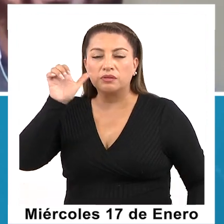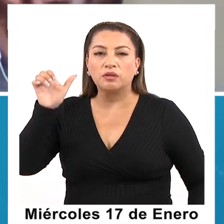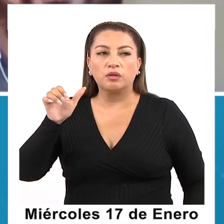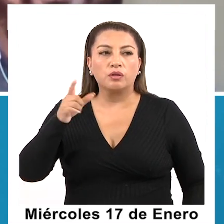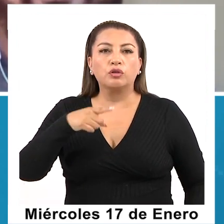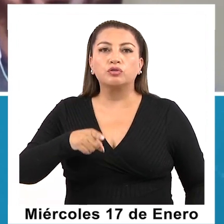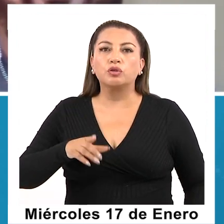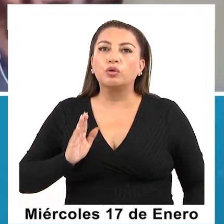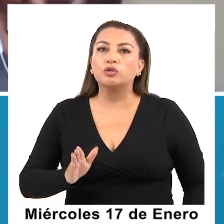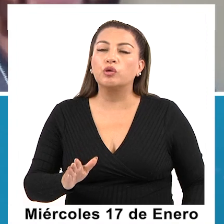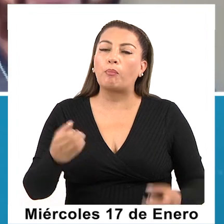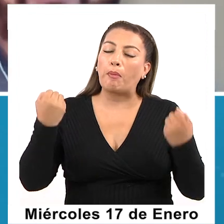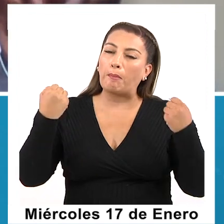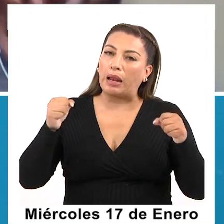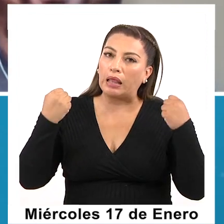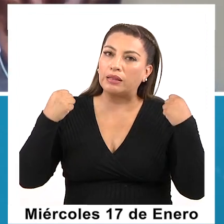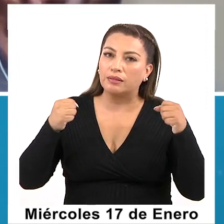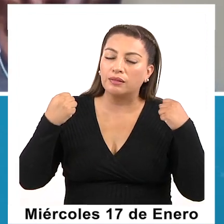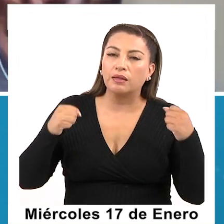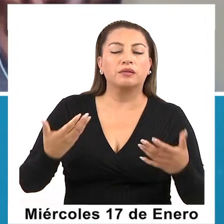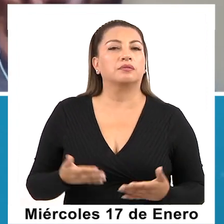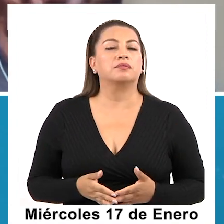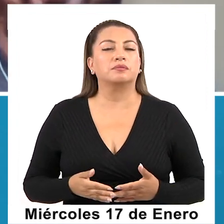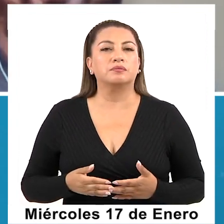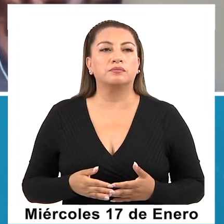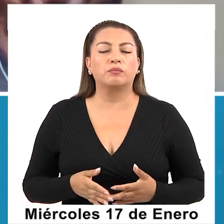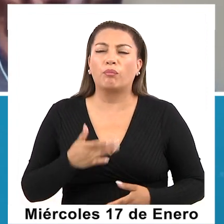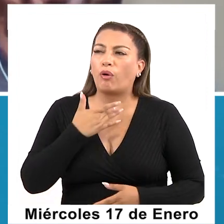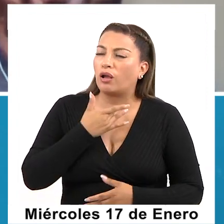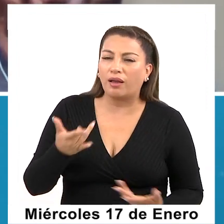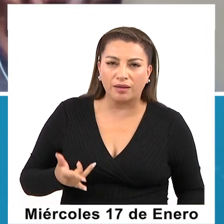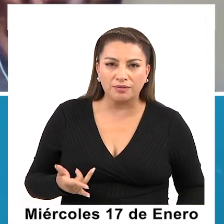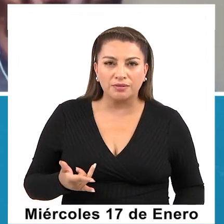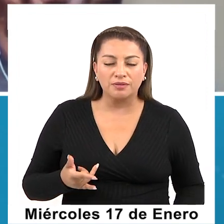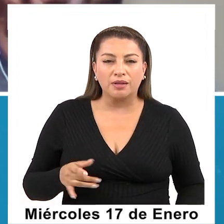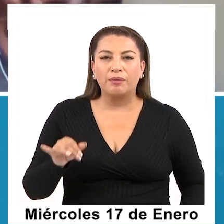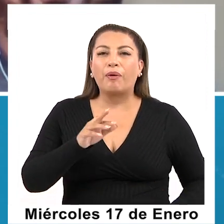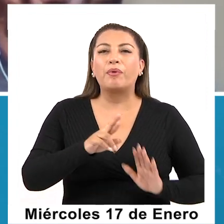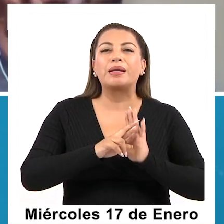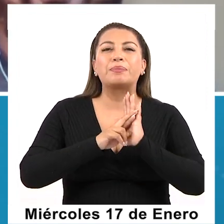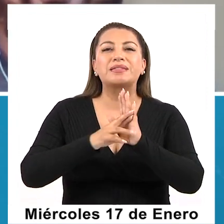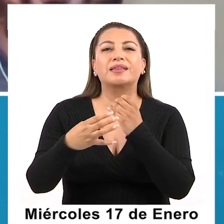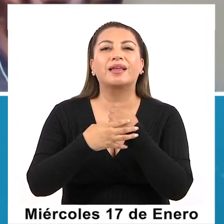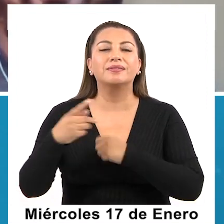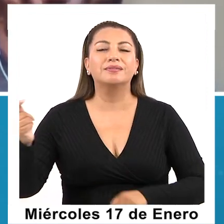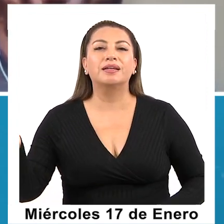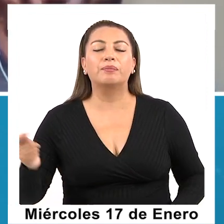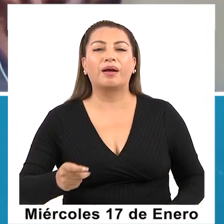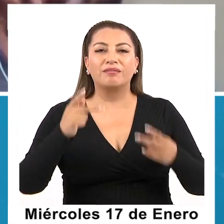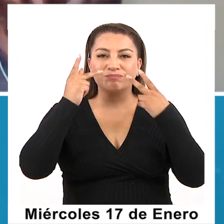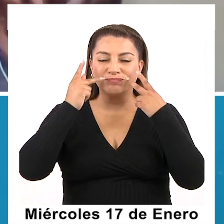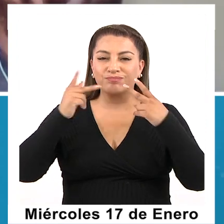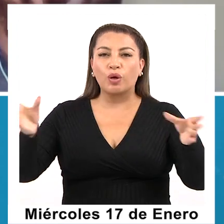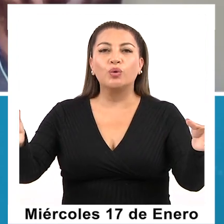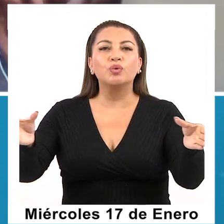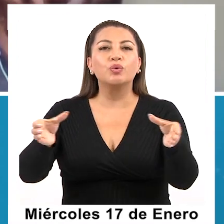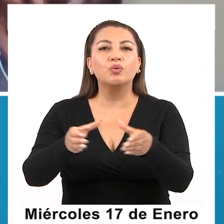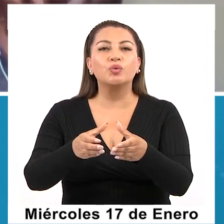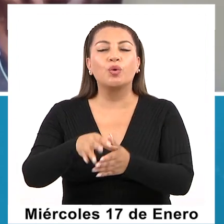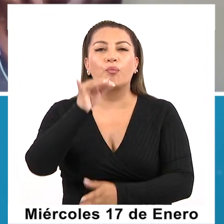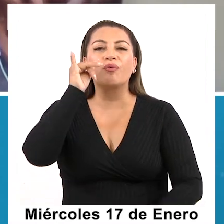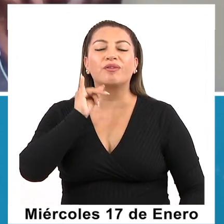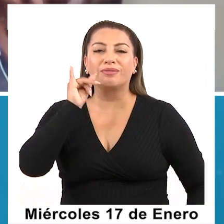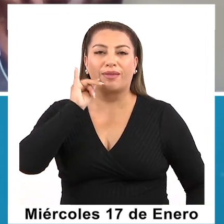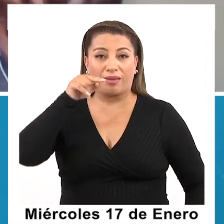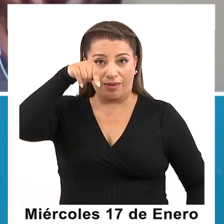seguido un ensayo, ¿cierto? Pero en ensayos porque vamos representando a la región de Tarapacá, como una orquesta de Iquique,